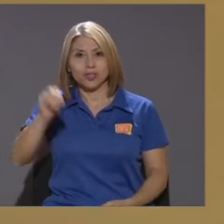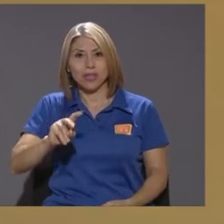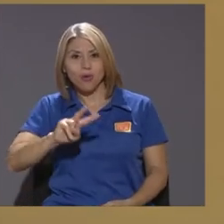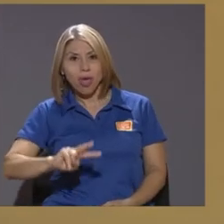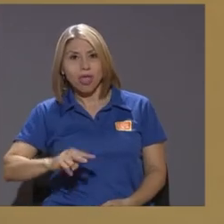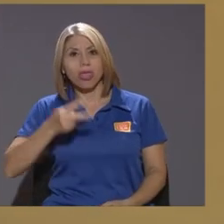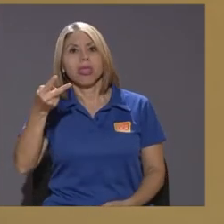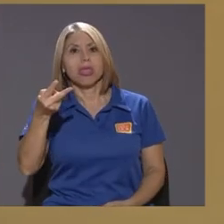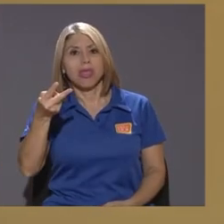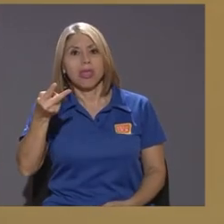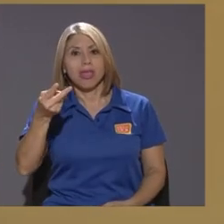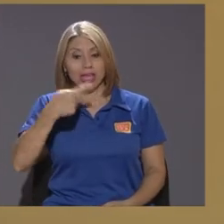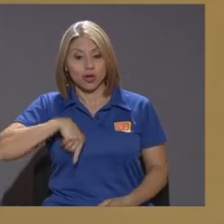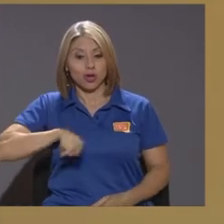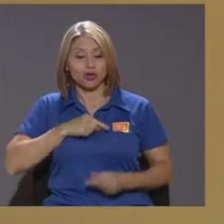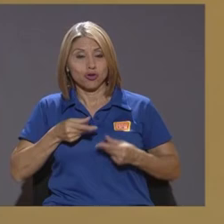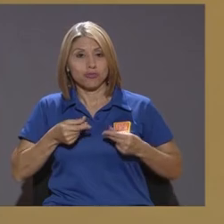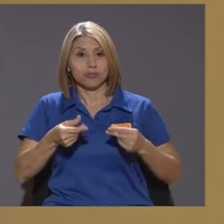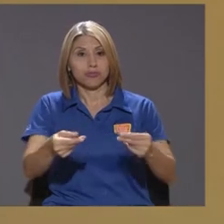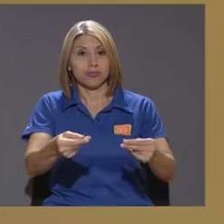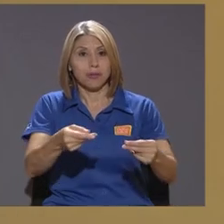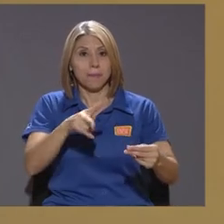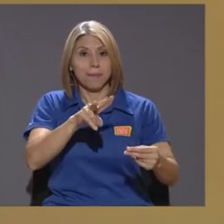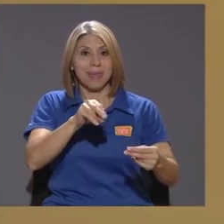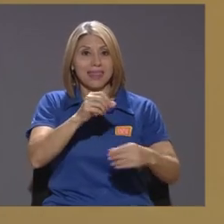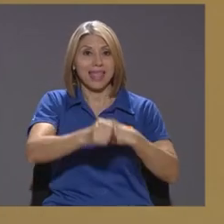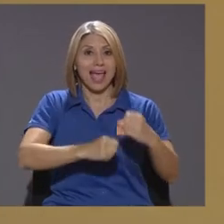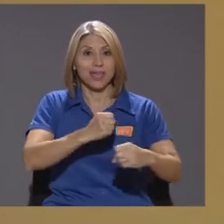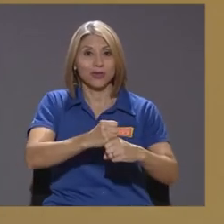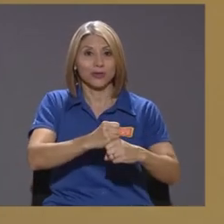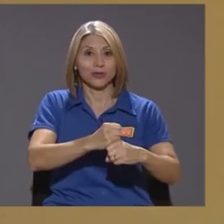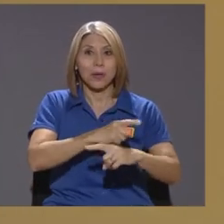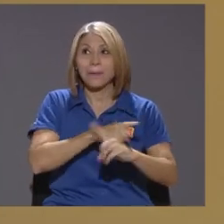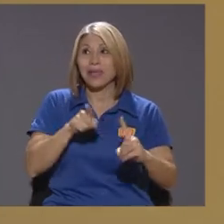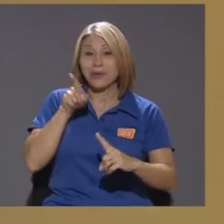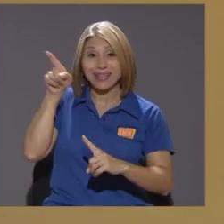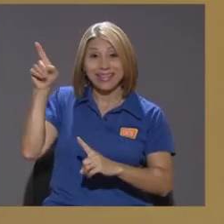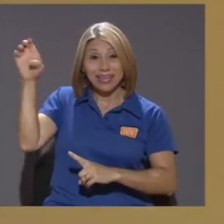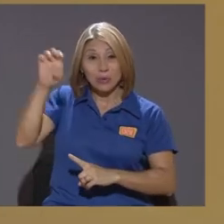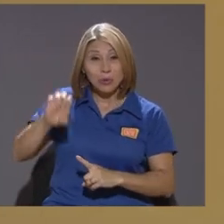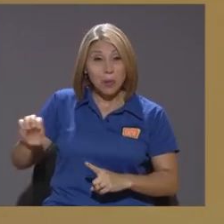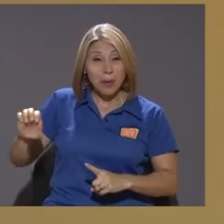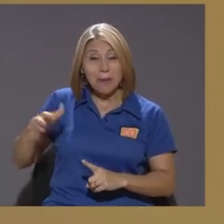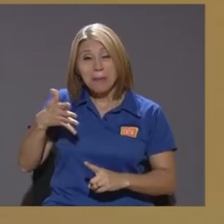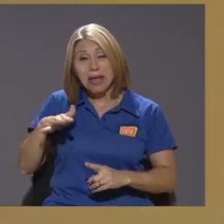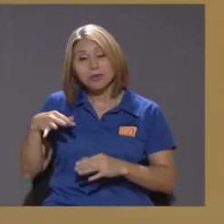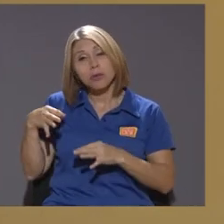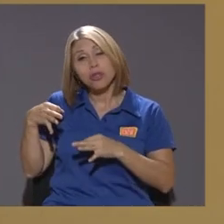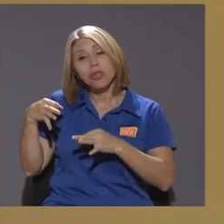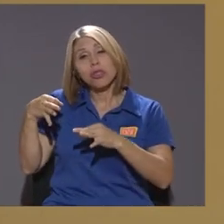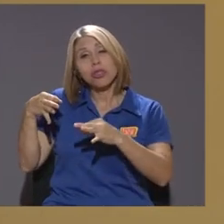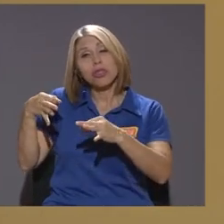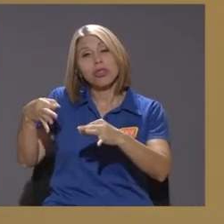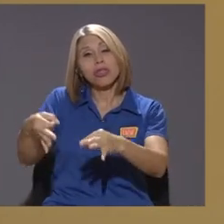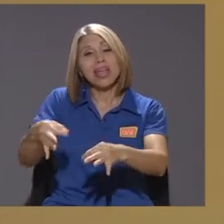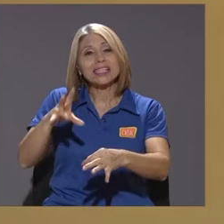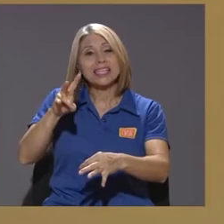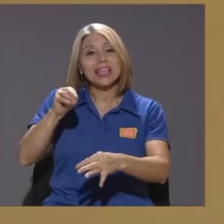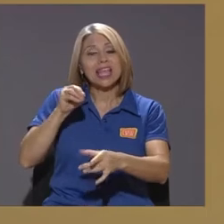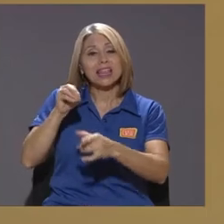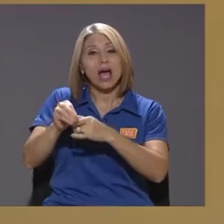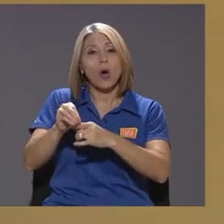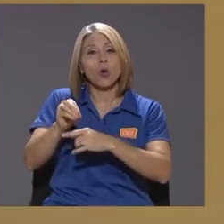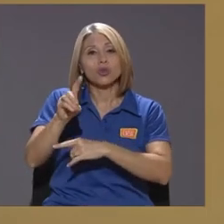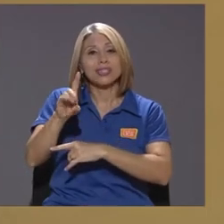nosotros nos va a tomar 20, 22 años en Europa dependiendo del país tomó entre 70 y 100 años eso quiere decir que vamos a tener que enfrentar